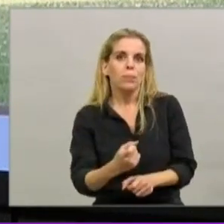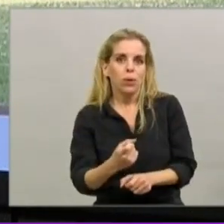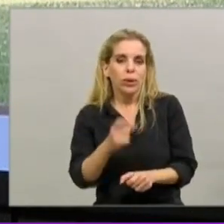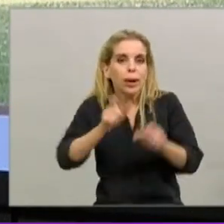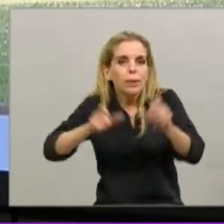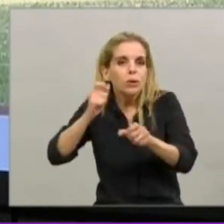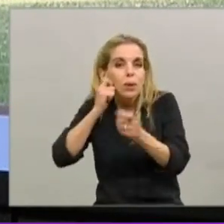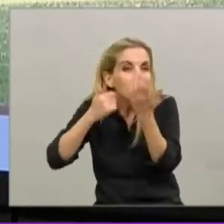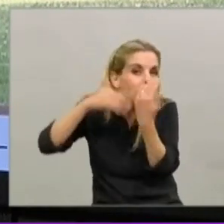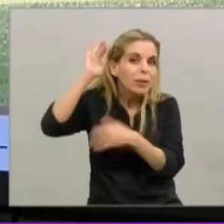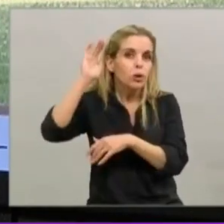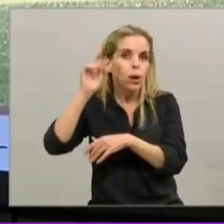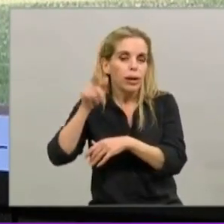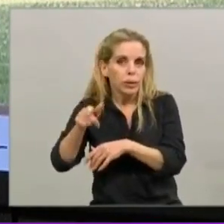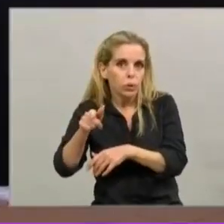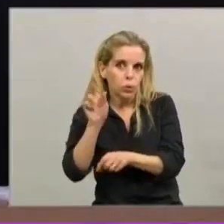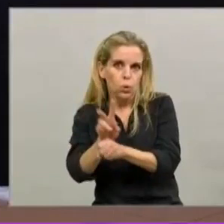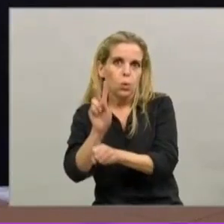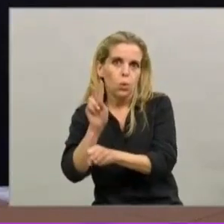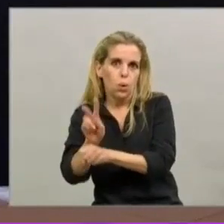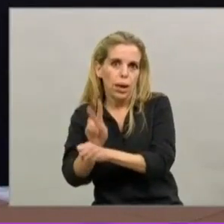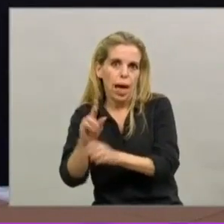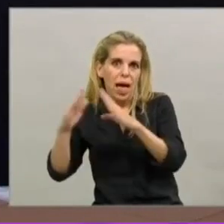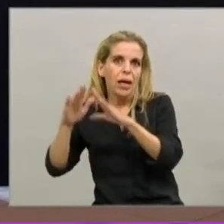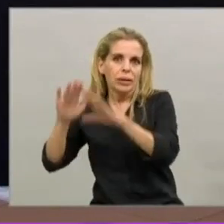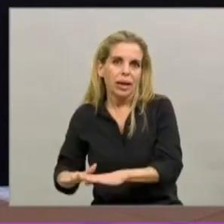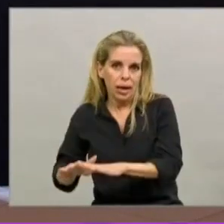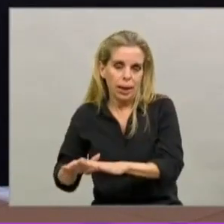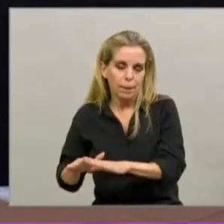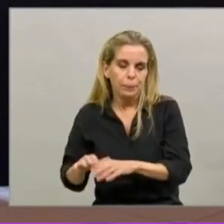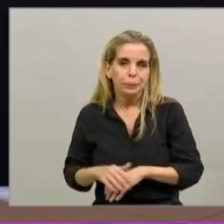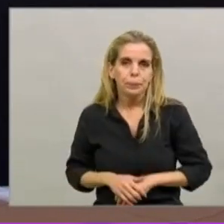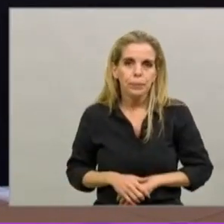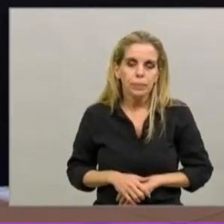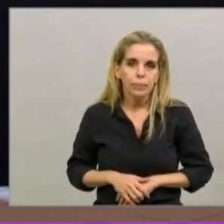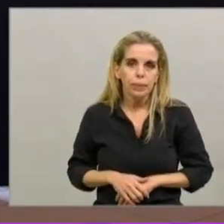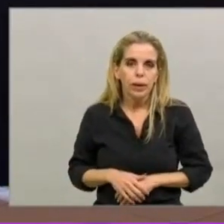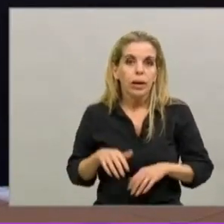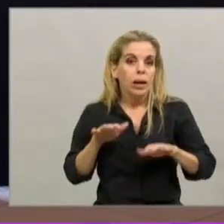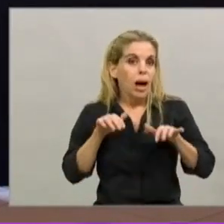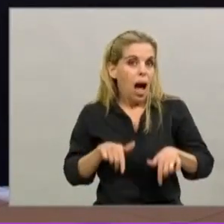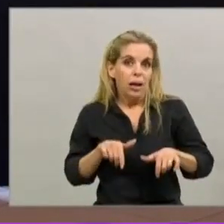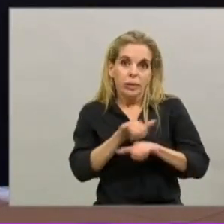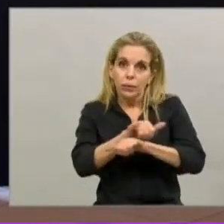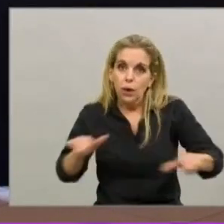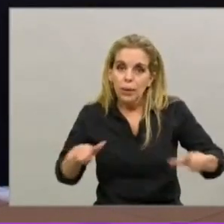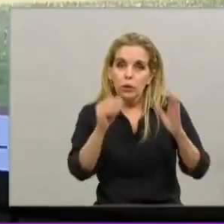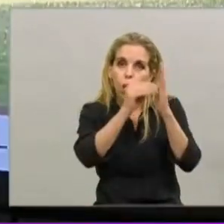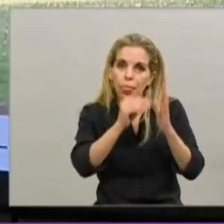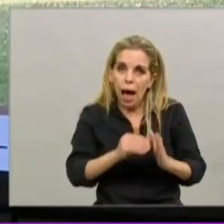eso la tasa de contagio está en una edad más baja. Ahora, esta es la realidad, estos son los datos.